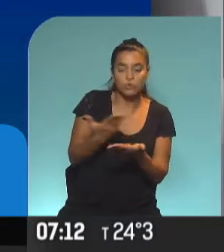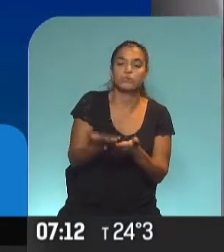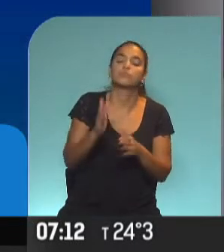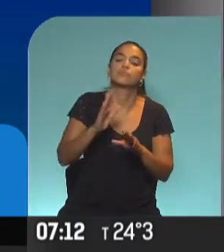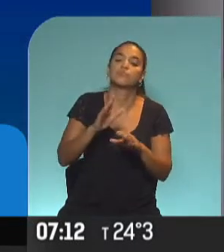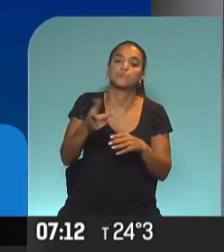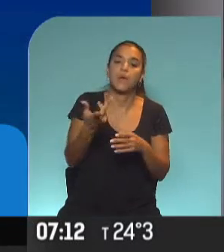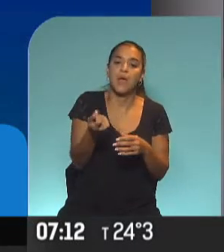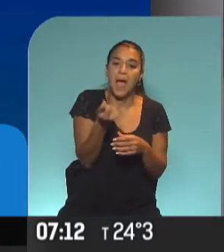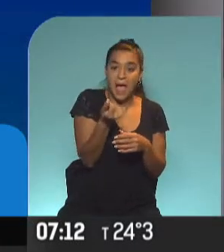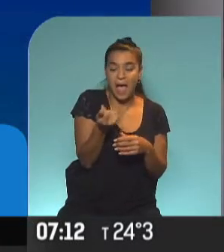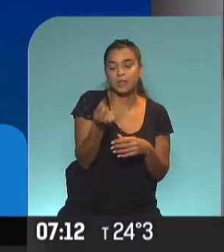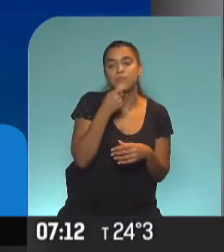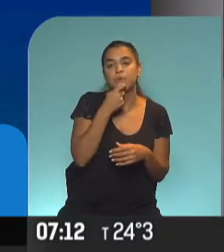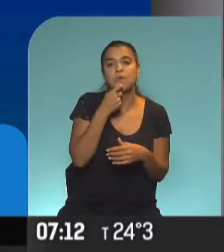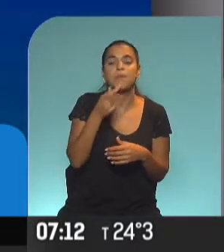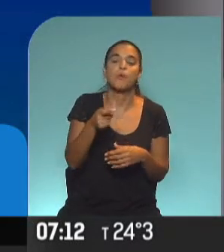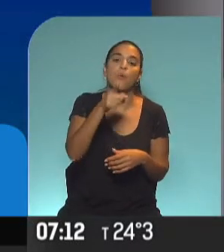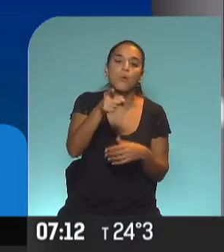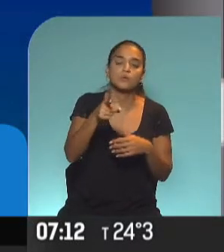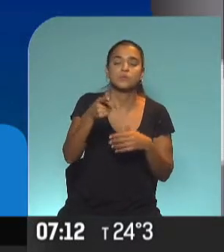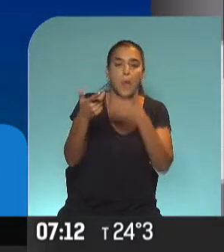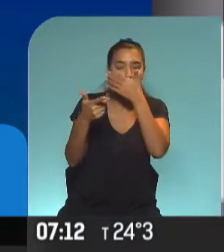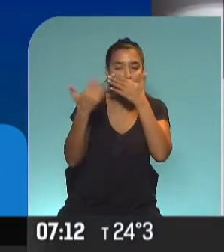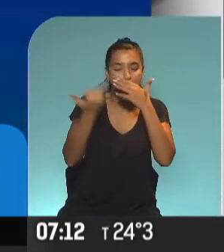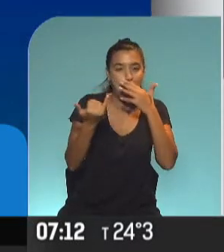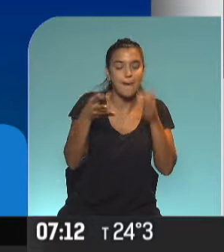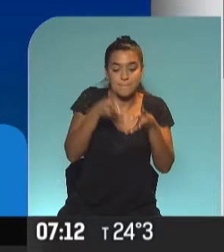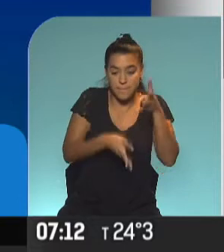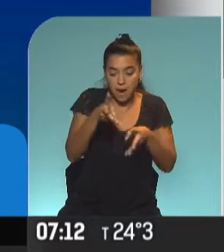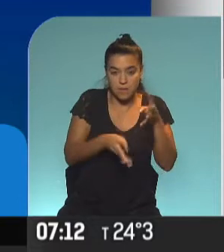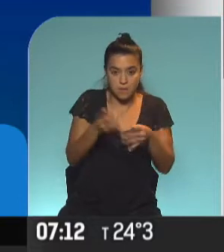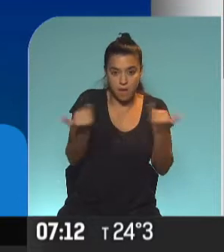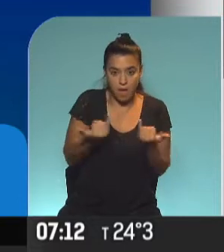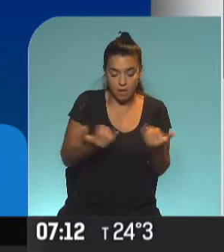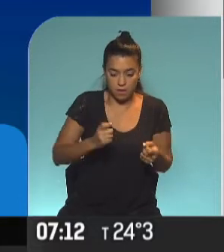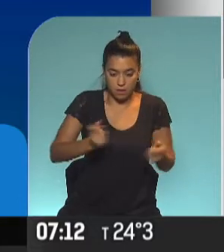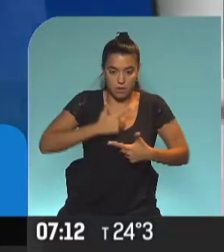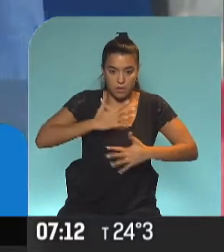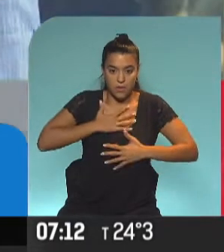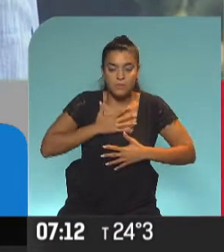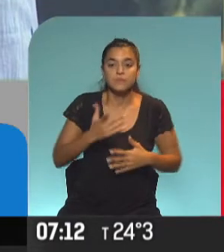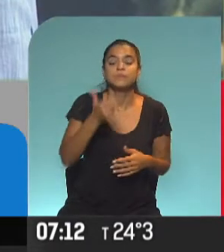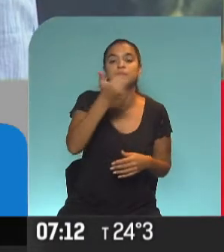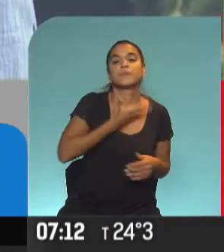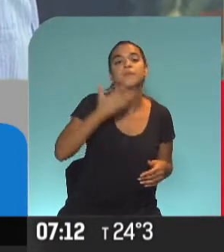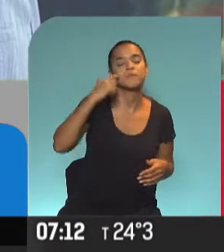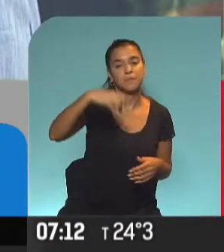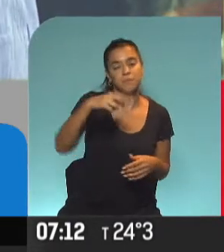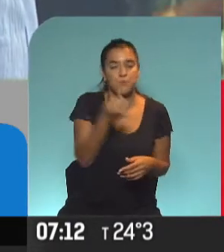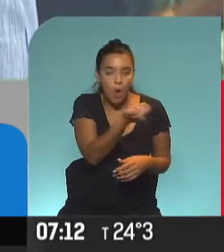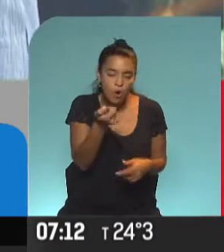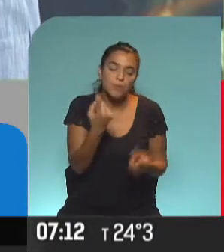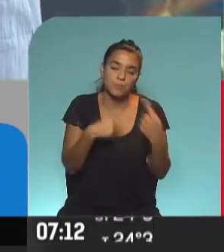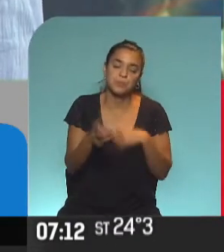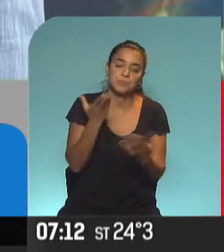no te recaiga el aporte. Por ejemplo, si vos tenés una máquina como parte de tu patrimonio, según la AFIP son los menos. Pero bueno, ese